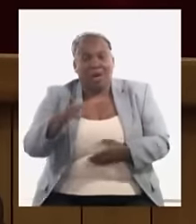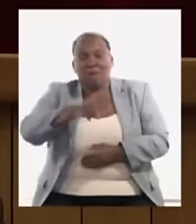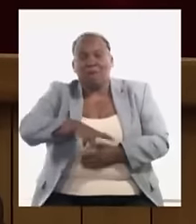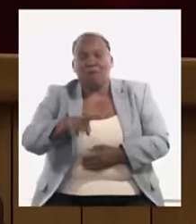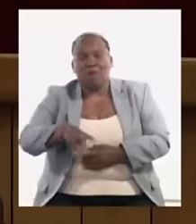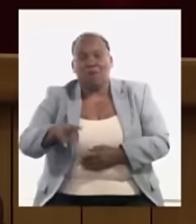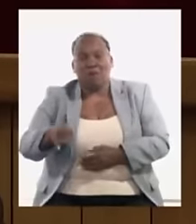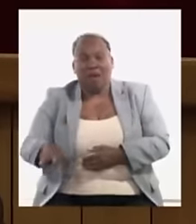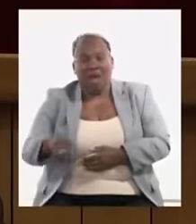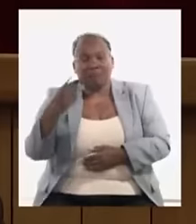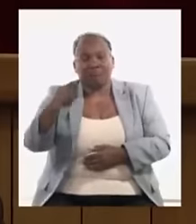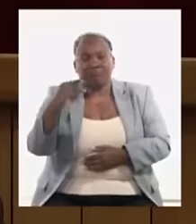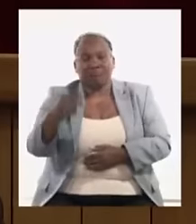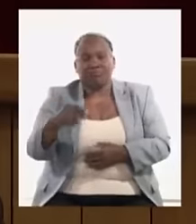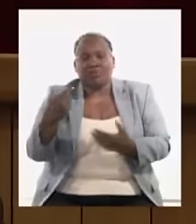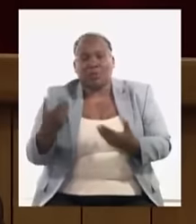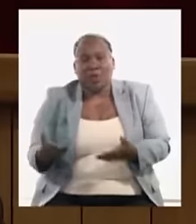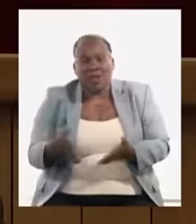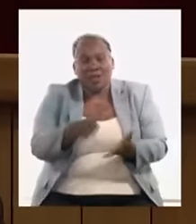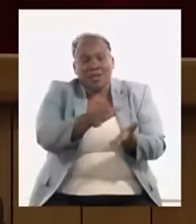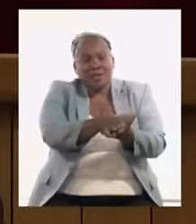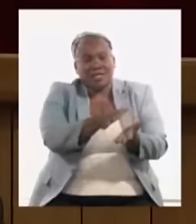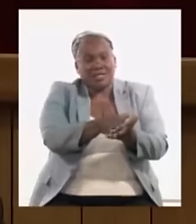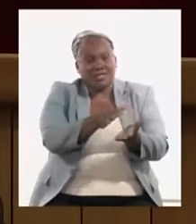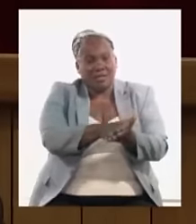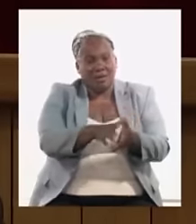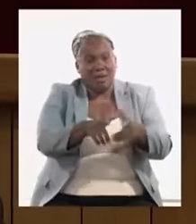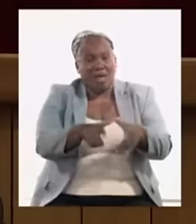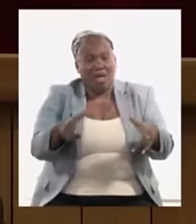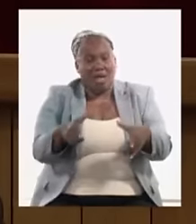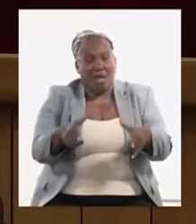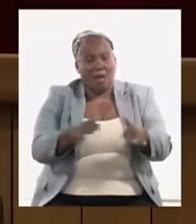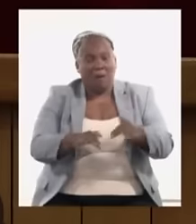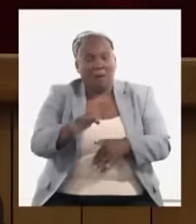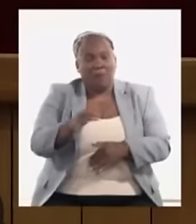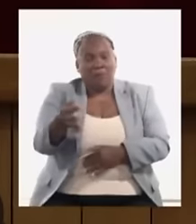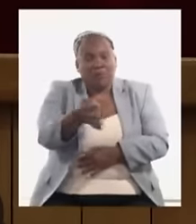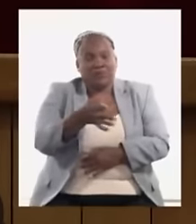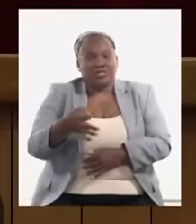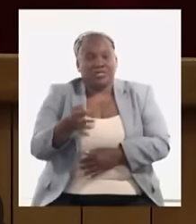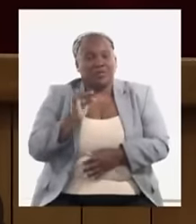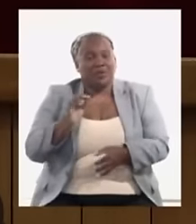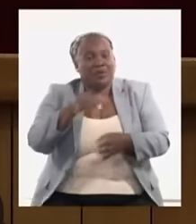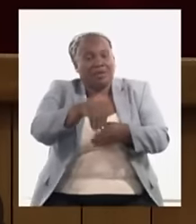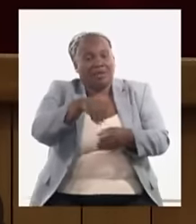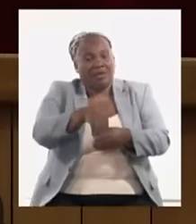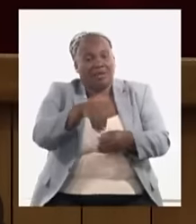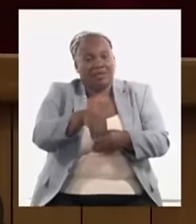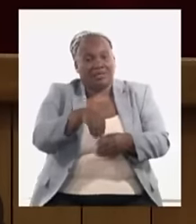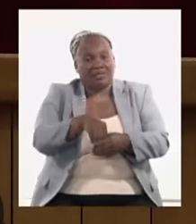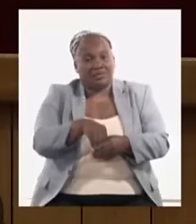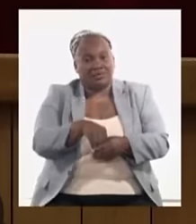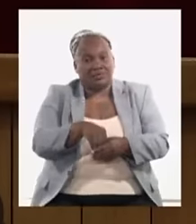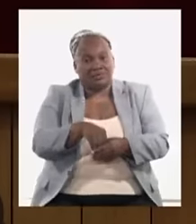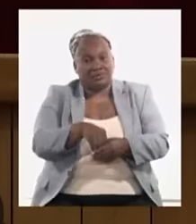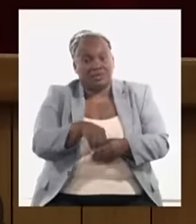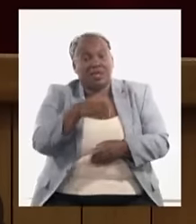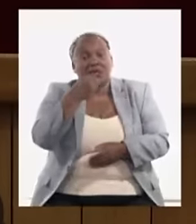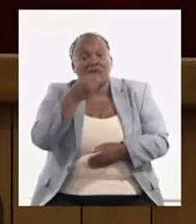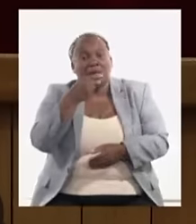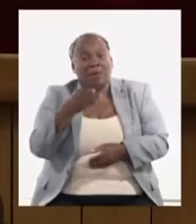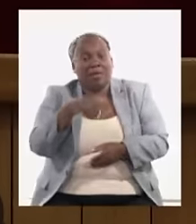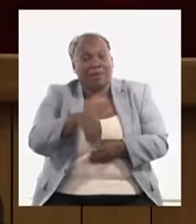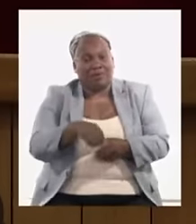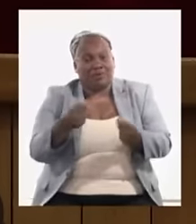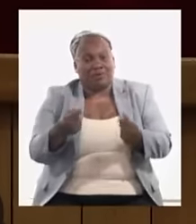todas las reservas que existan para incrementar a nivel del municipio todo ingreso que pueda tributar a ese presupuesto